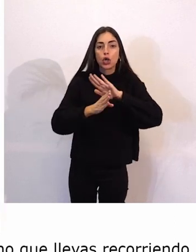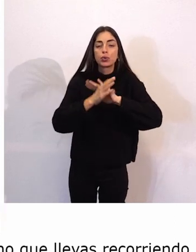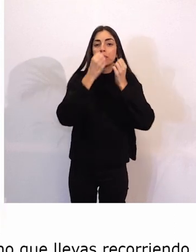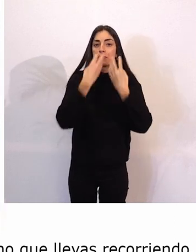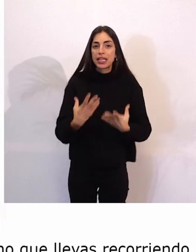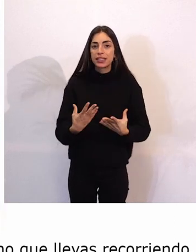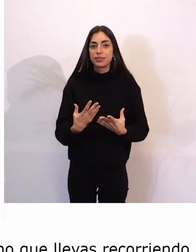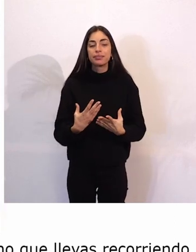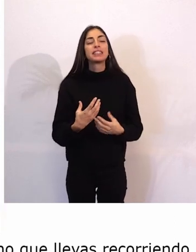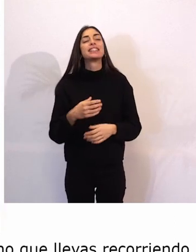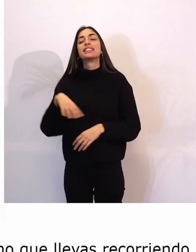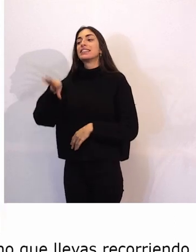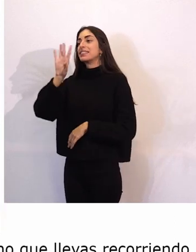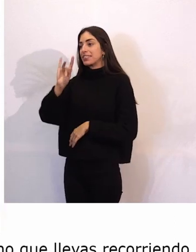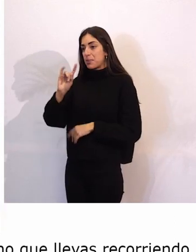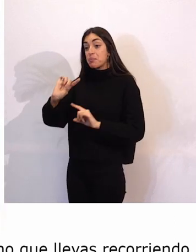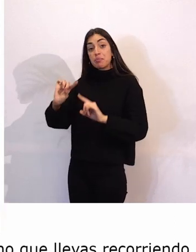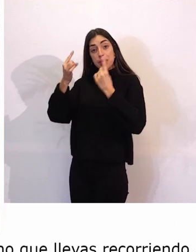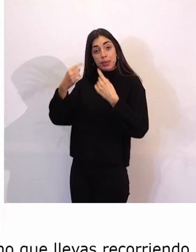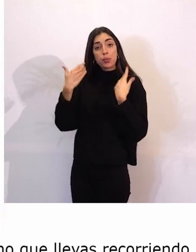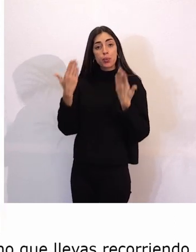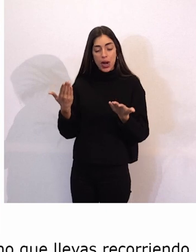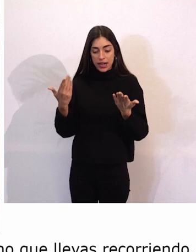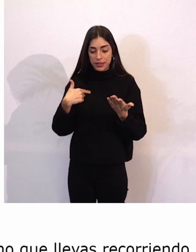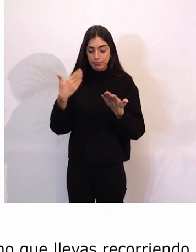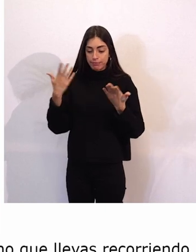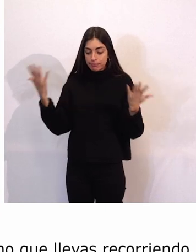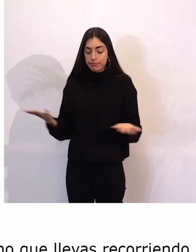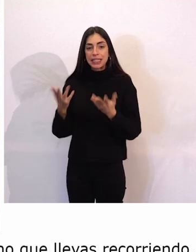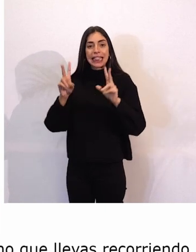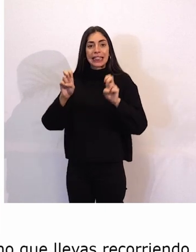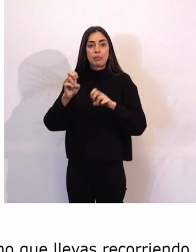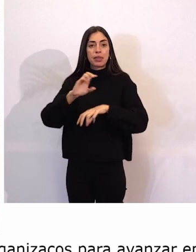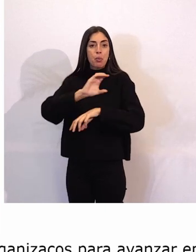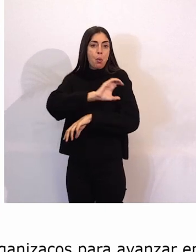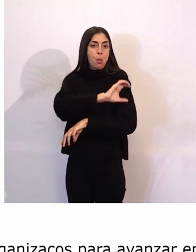Por ejemplo, lo primero es potenciar el empoderamiento.